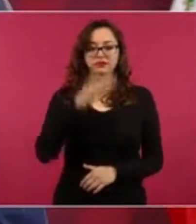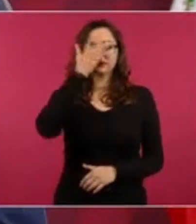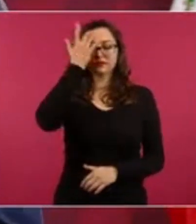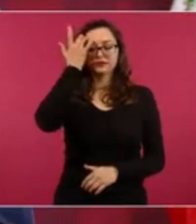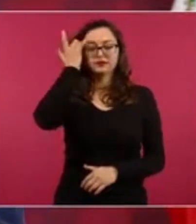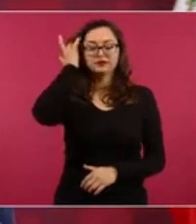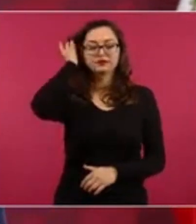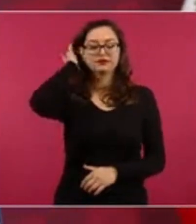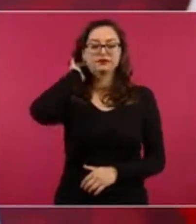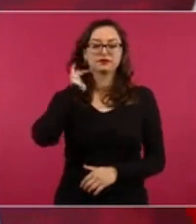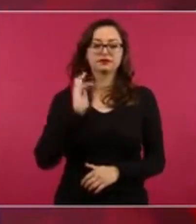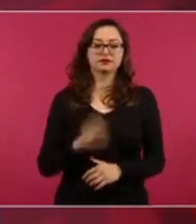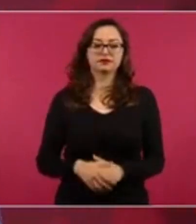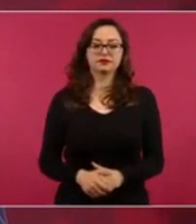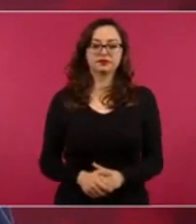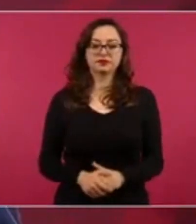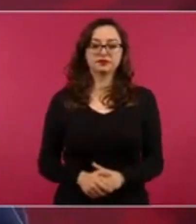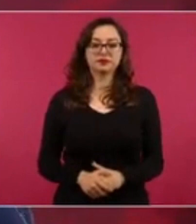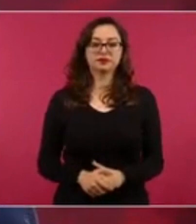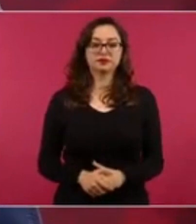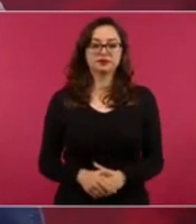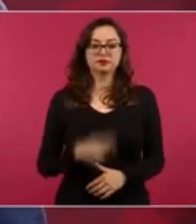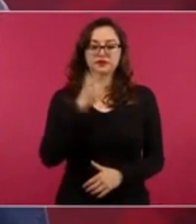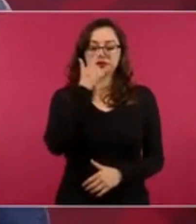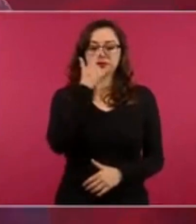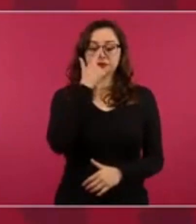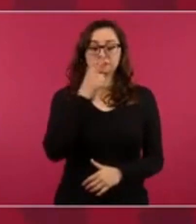¿Y el Ministerio Público de entonces?